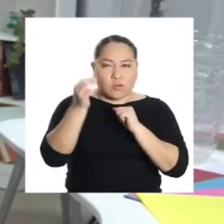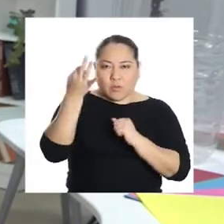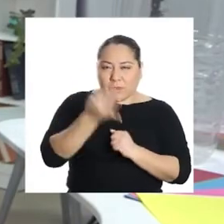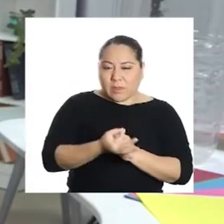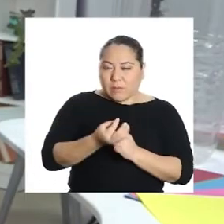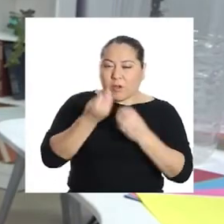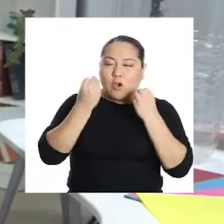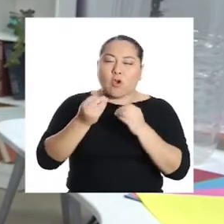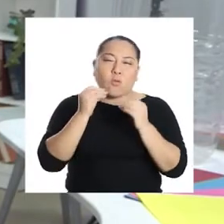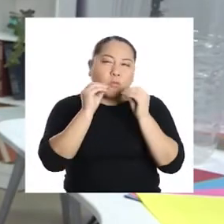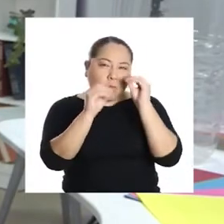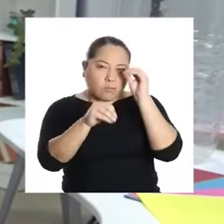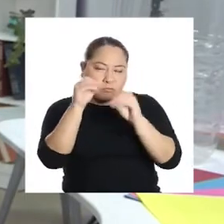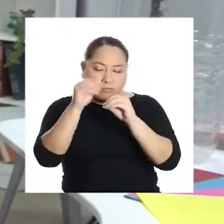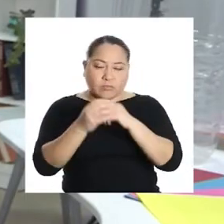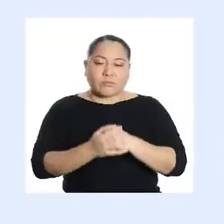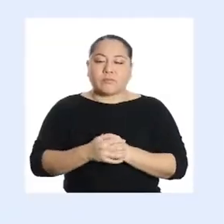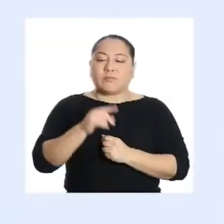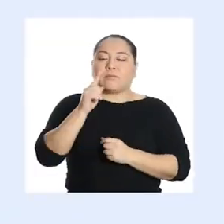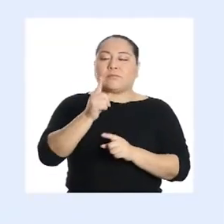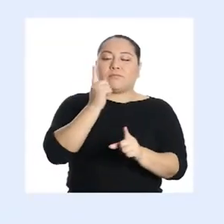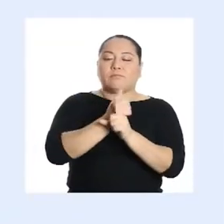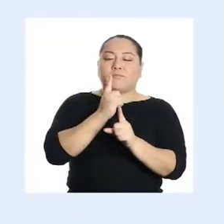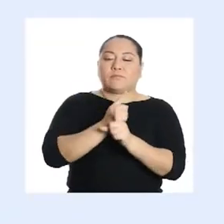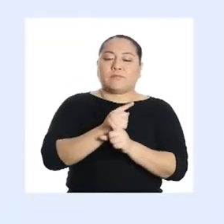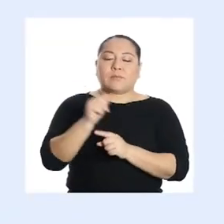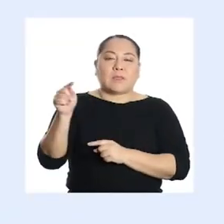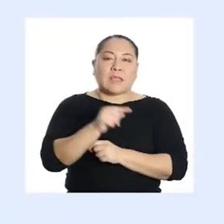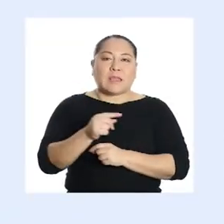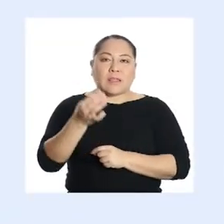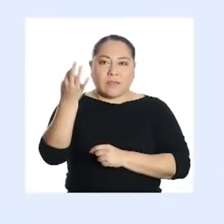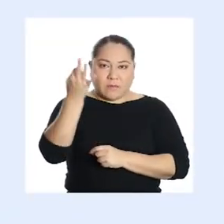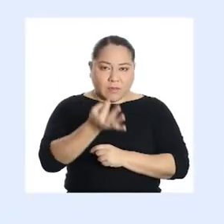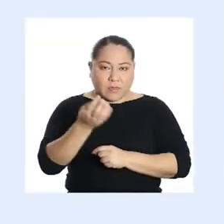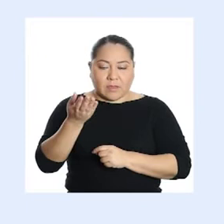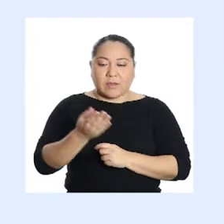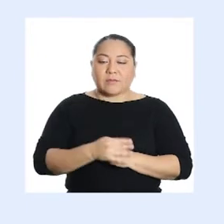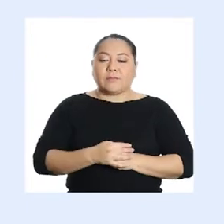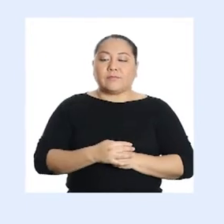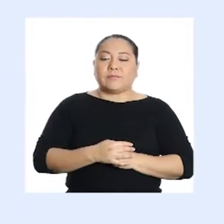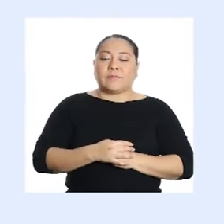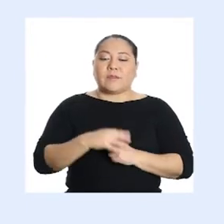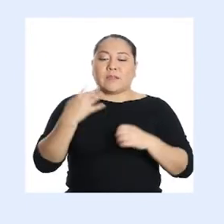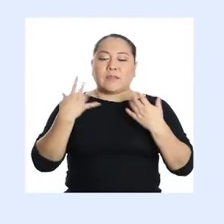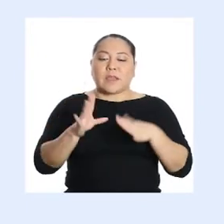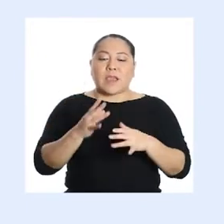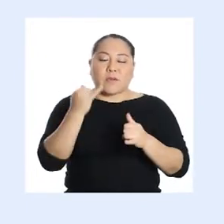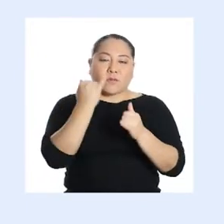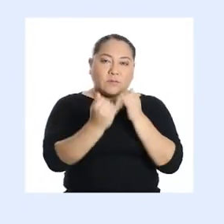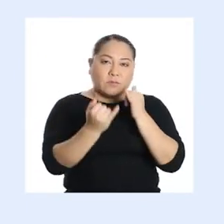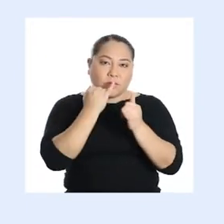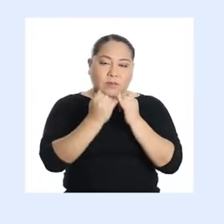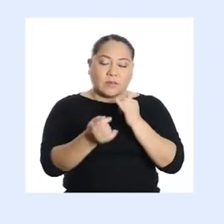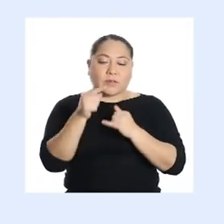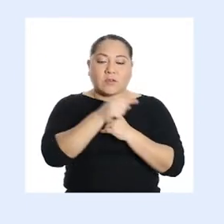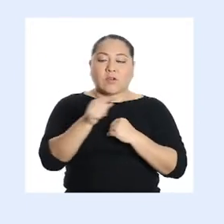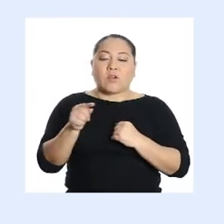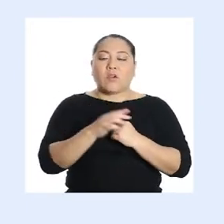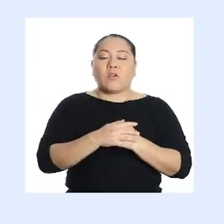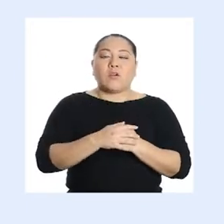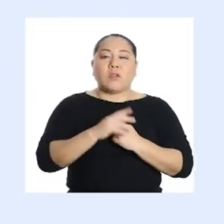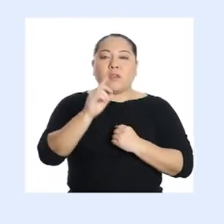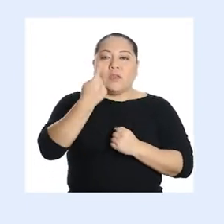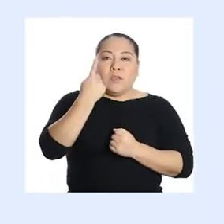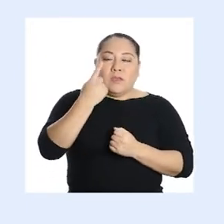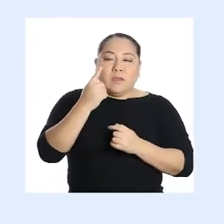reales para ver cómo resulta. Así sería, Yamile. Ya hemos finalizado